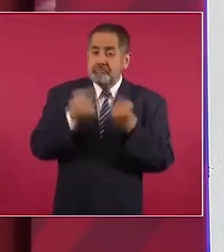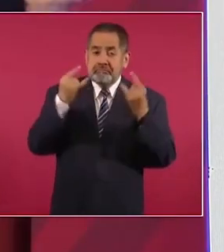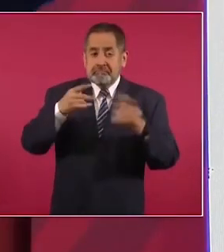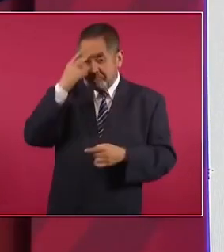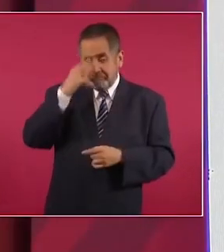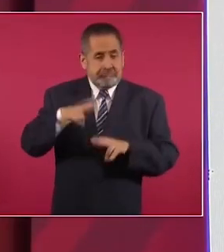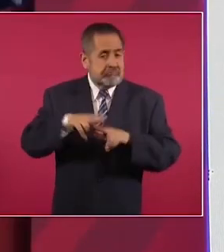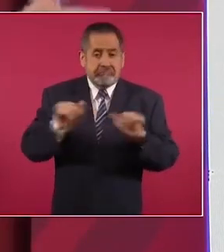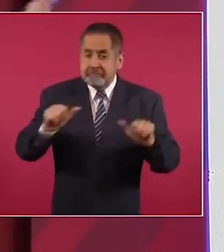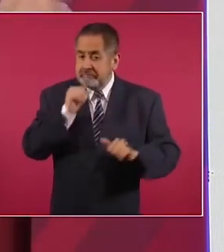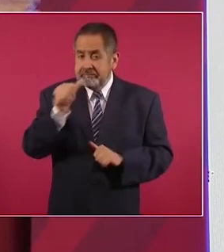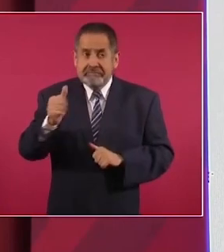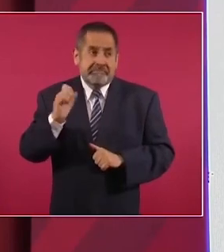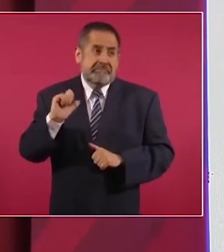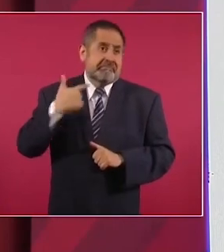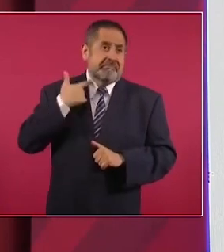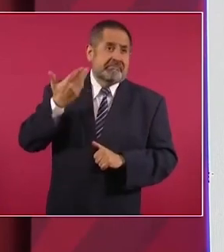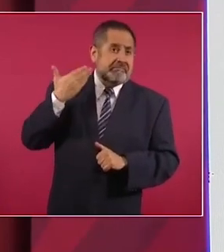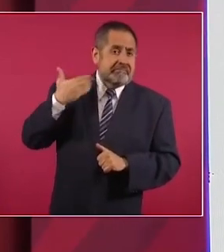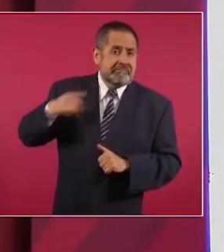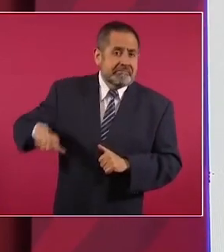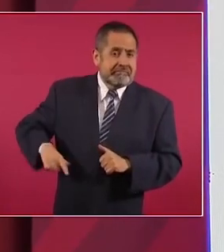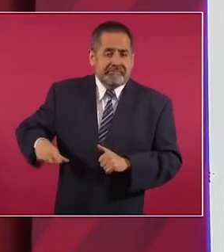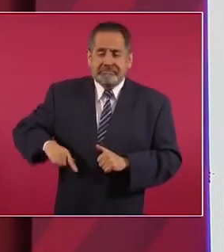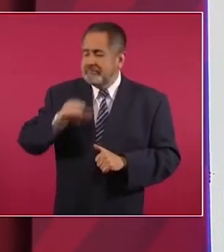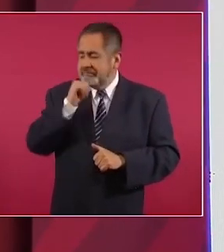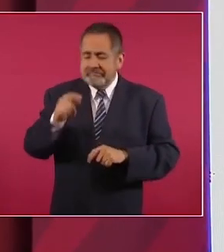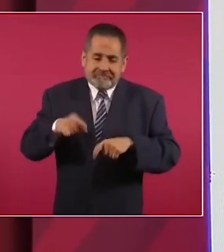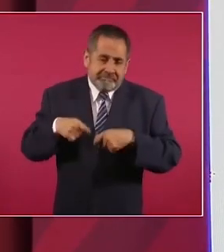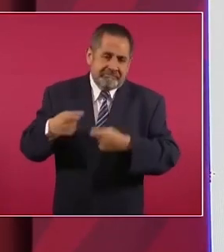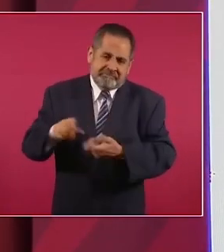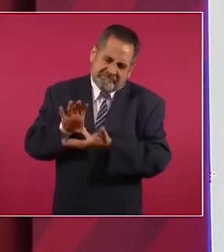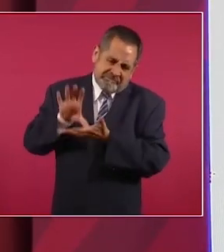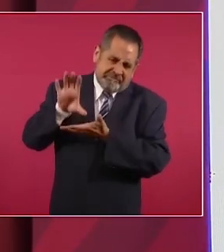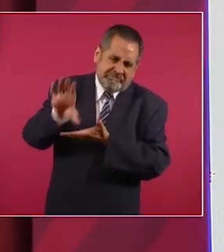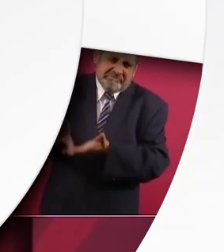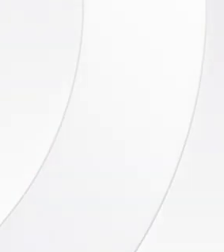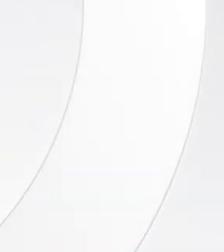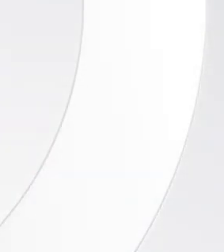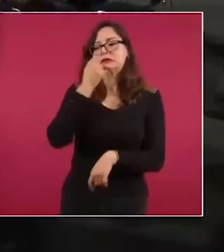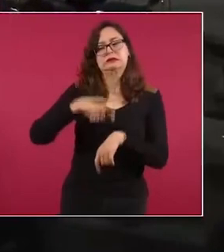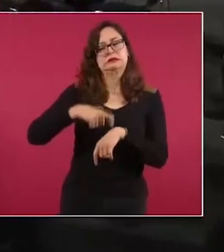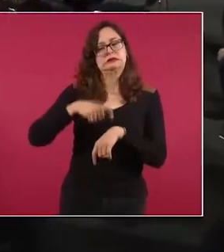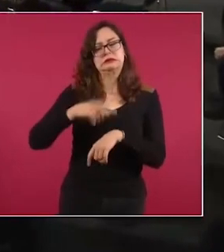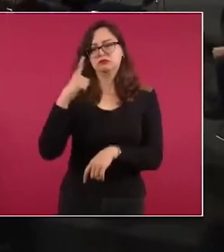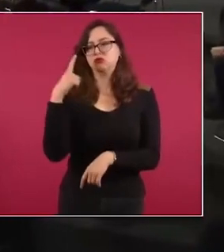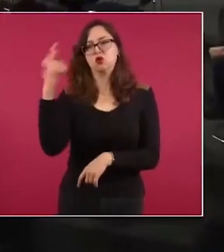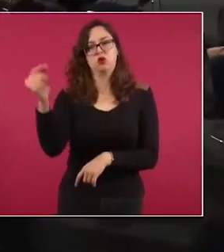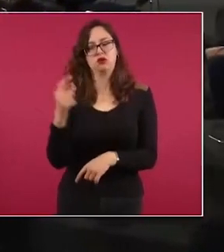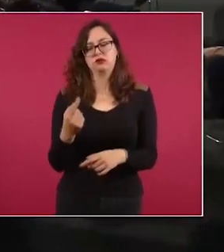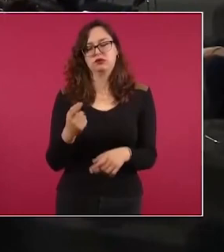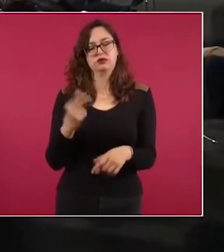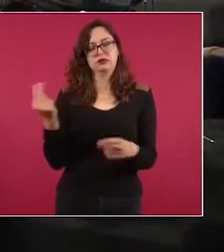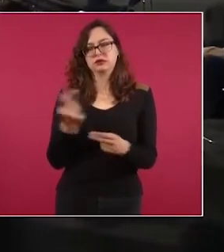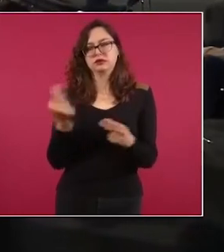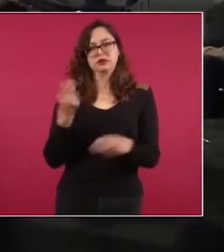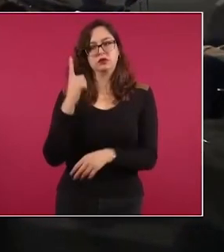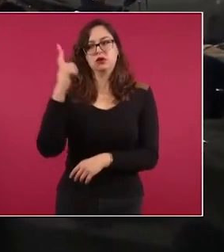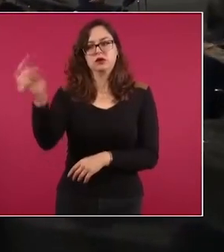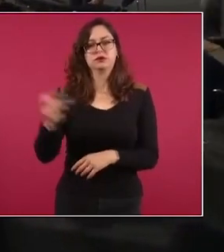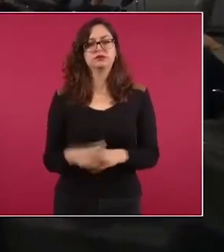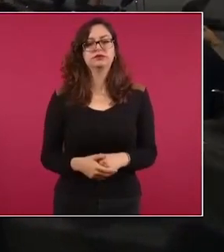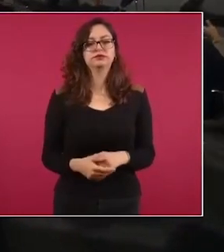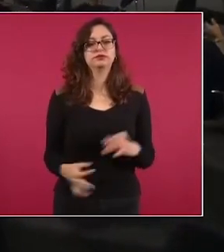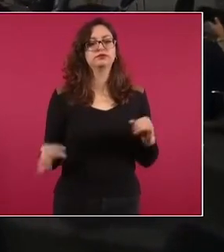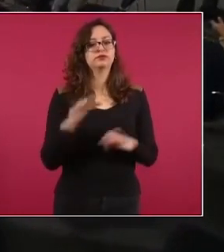ningún gobierno había destinado tanto le quiero entregar esto